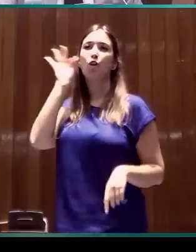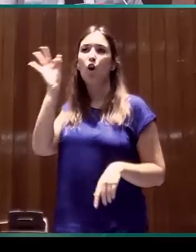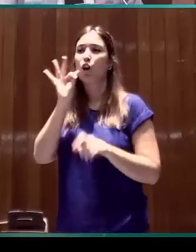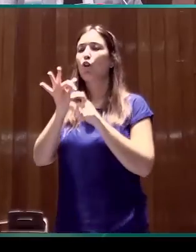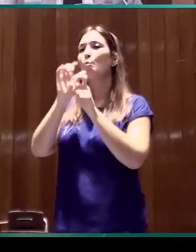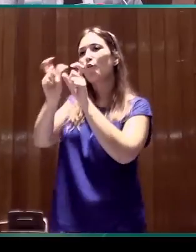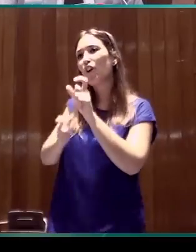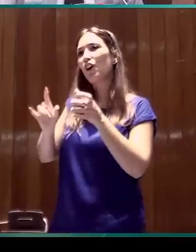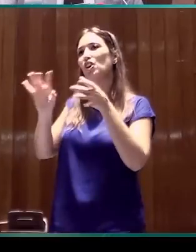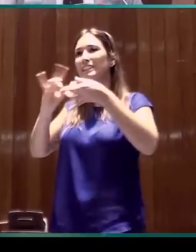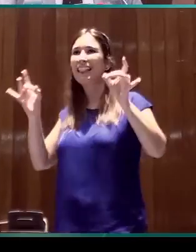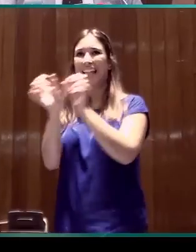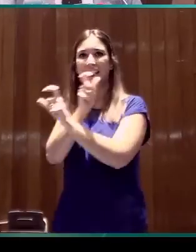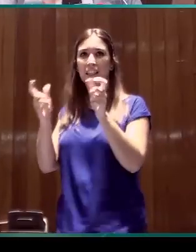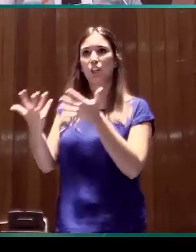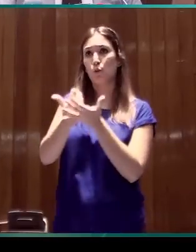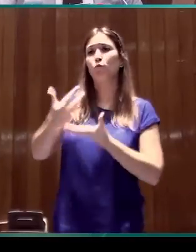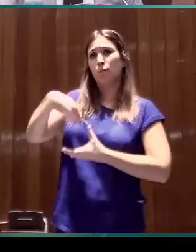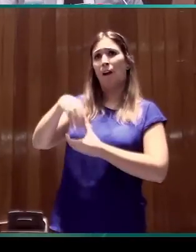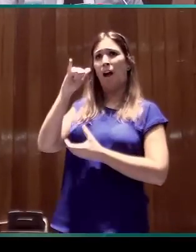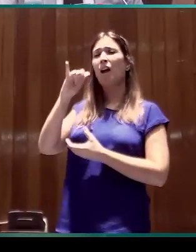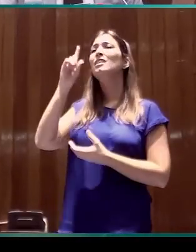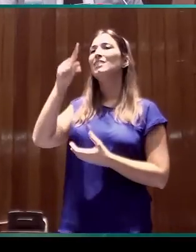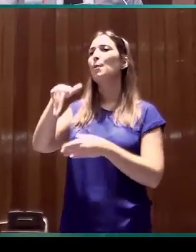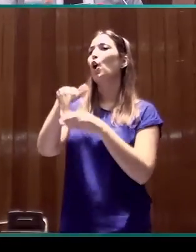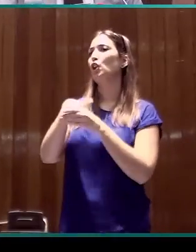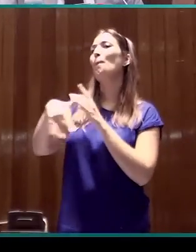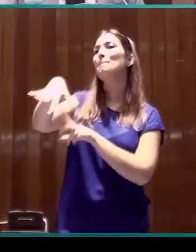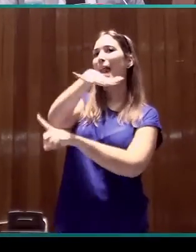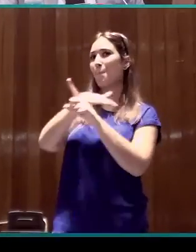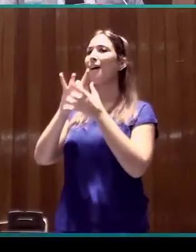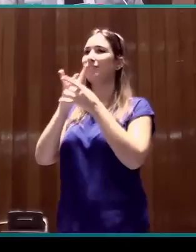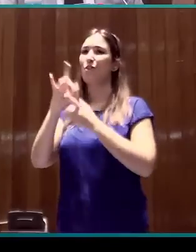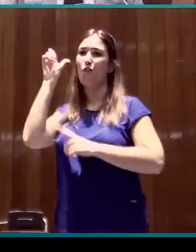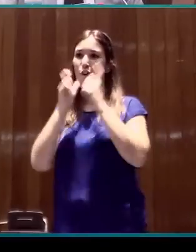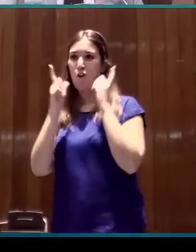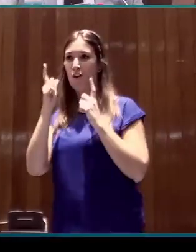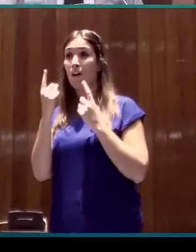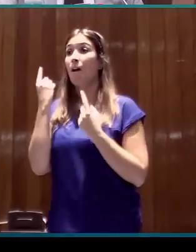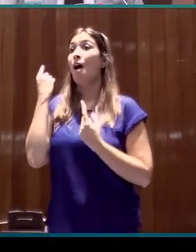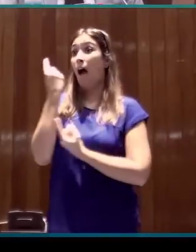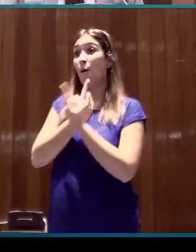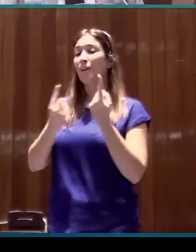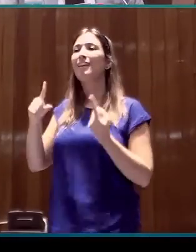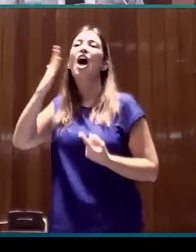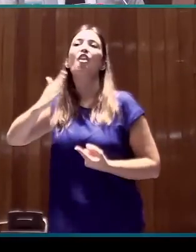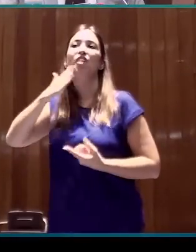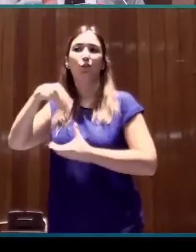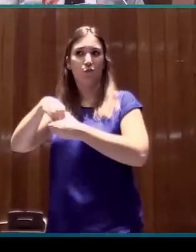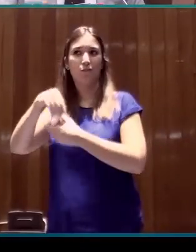morfológico, sintáctico, pero también expresan contenidos pragmáticos y muchas veces afectivos.